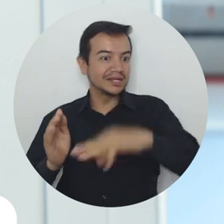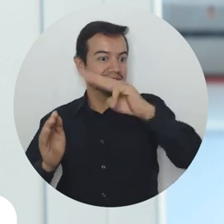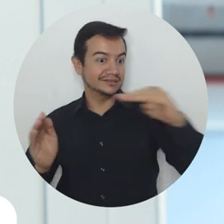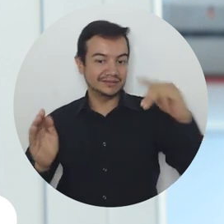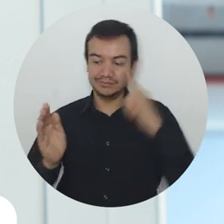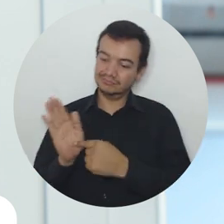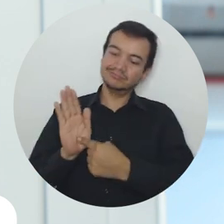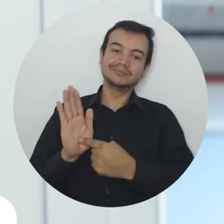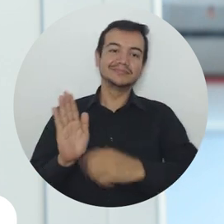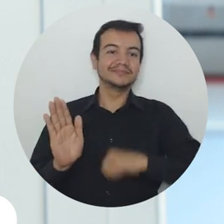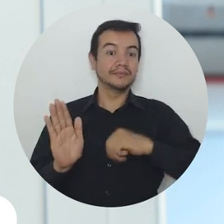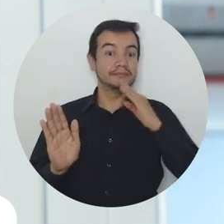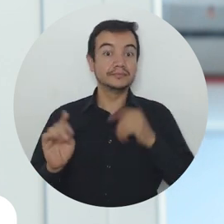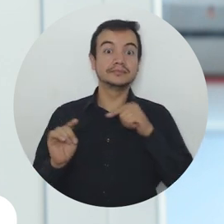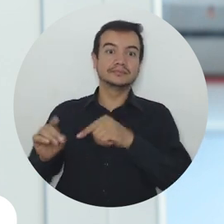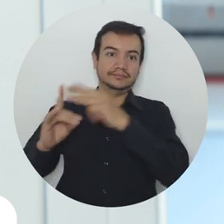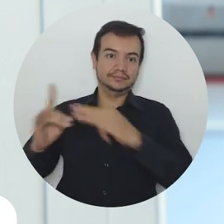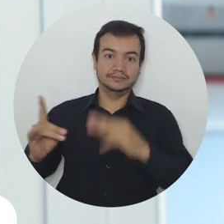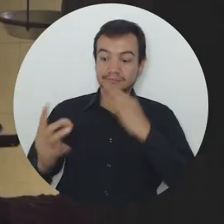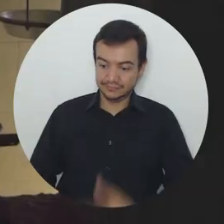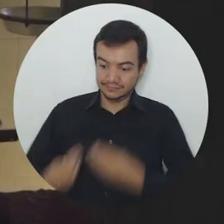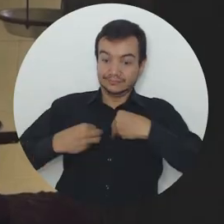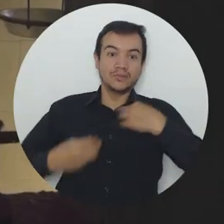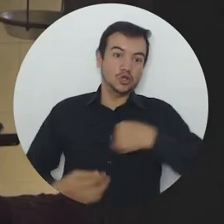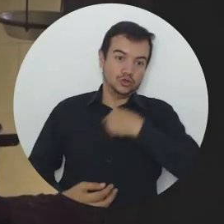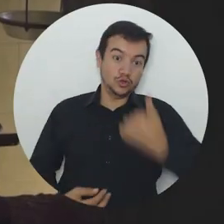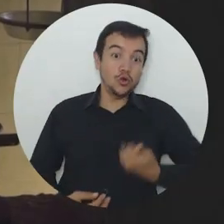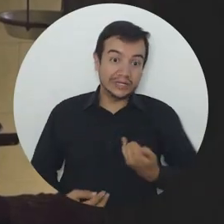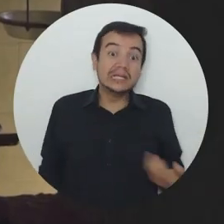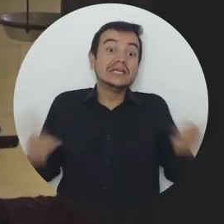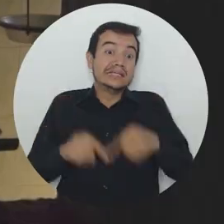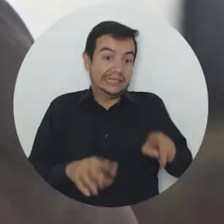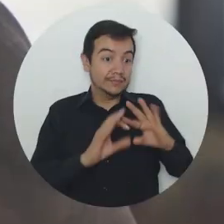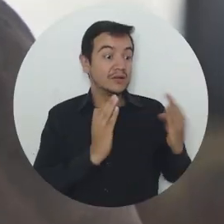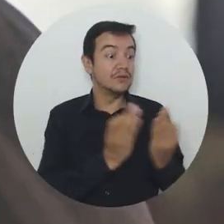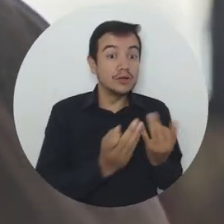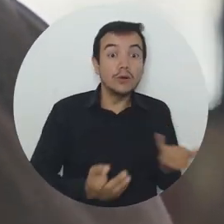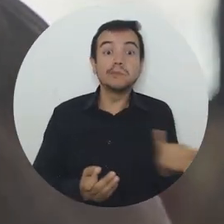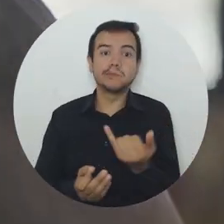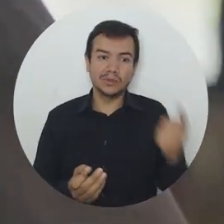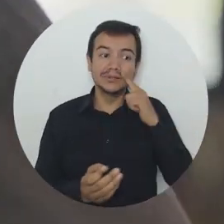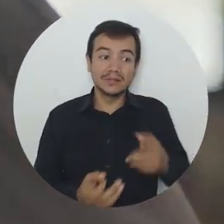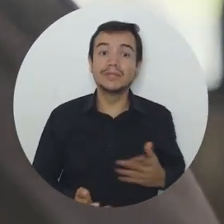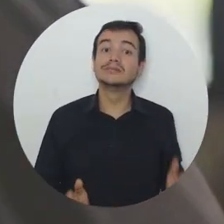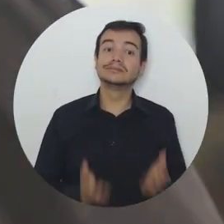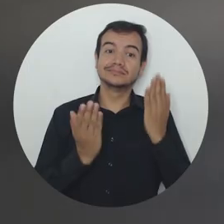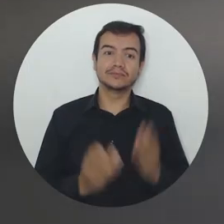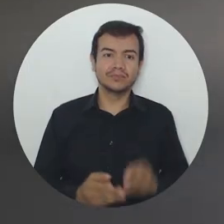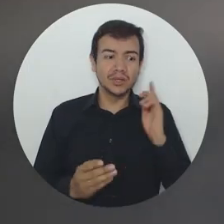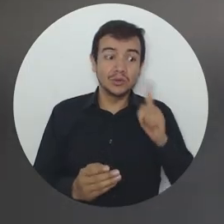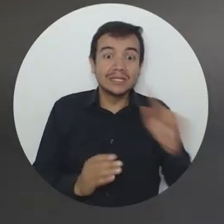cara por el programa Magdalena en este tipo de programas que nos benefician tanto a nosotros los jóvenes como a las familias de los jóvenes ya que